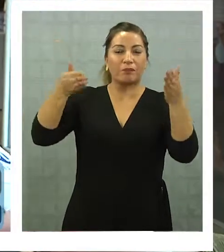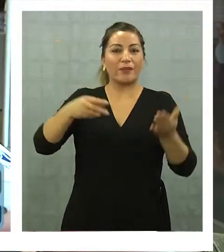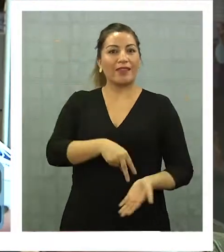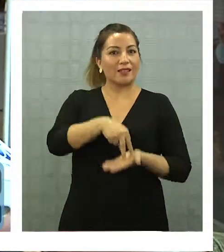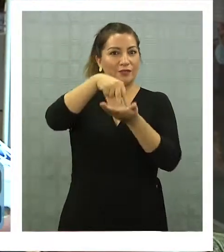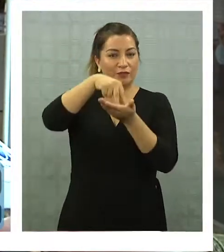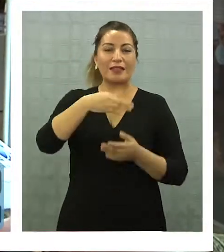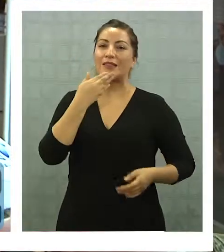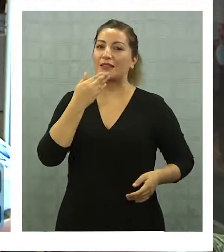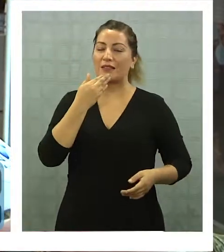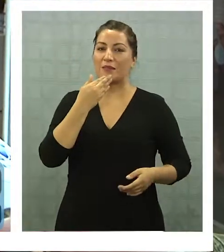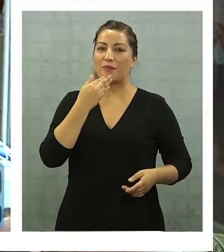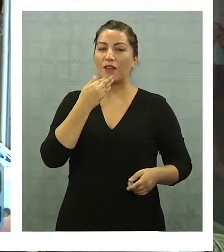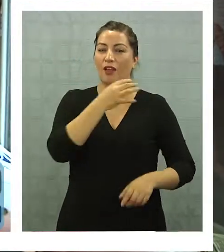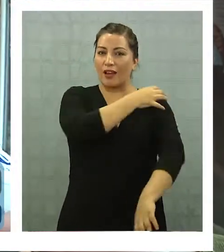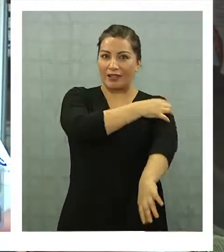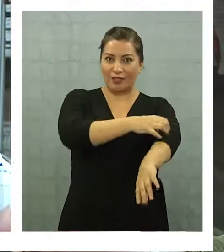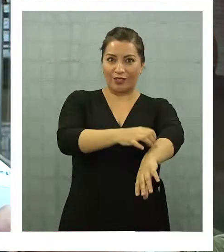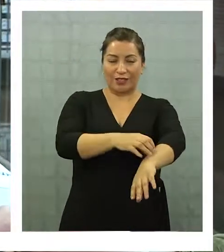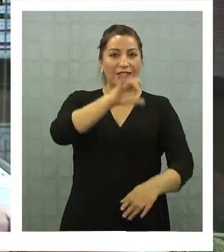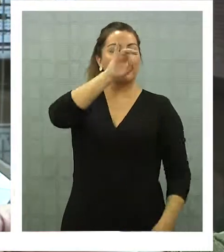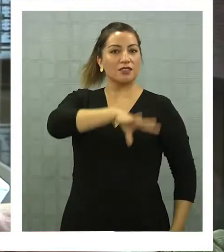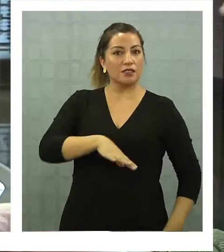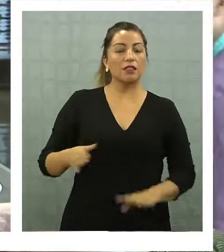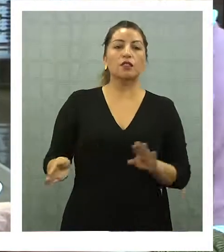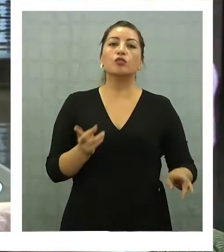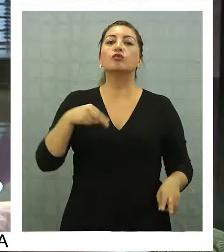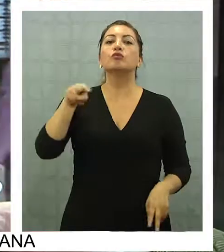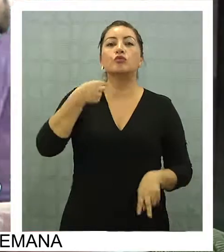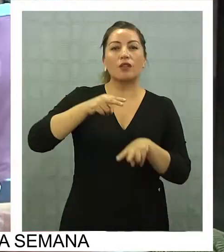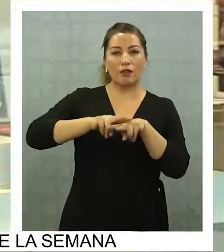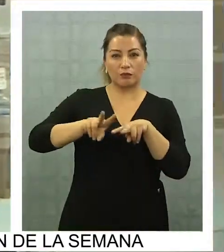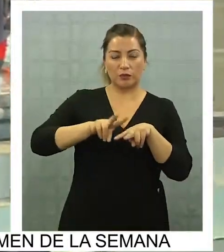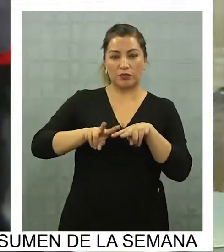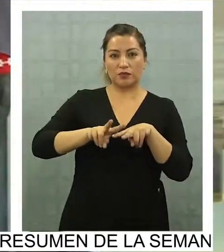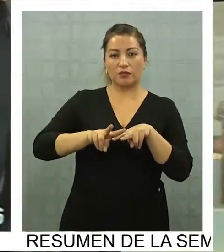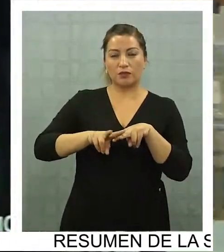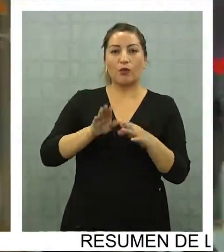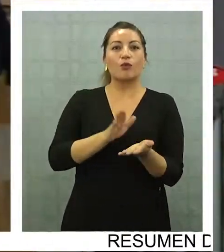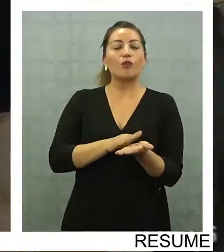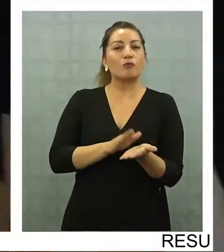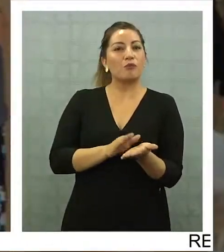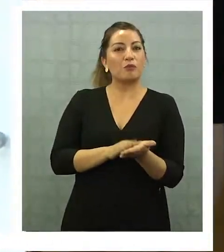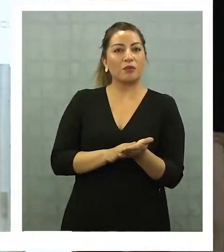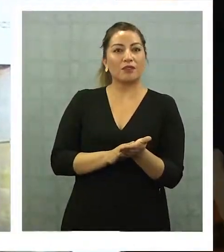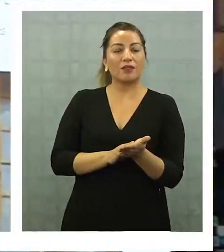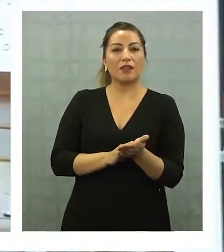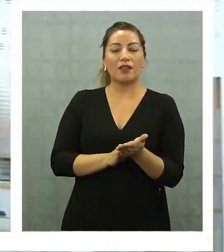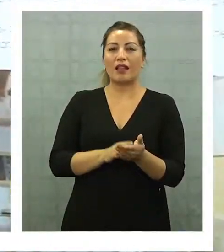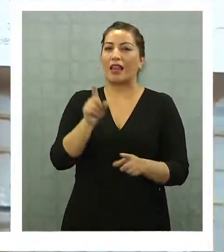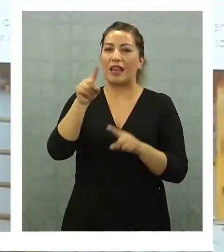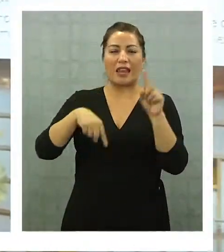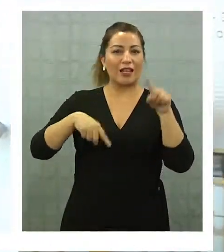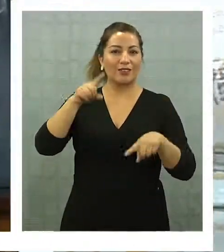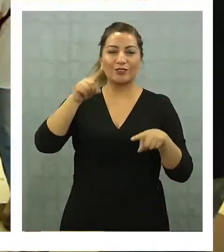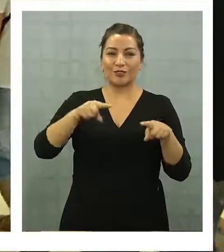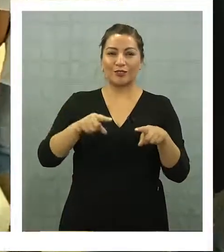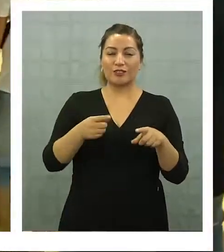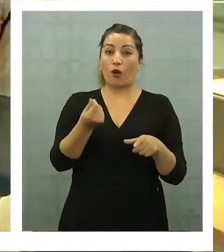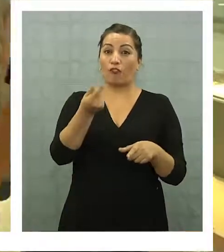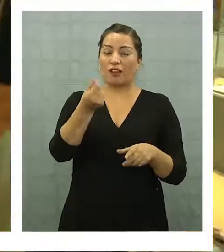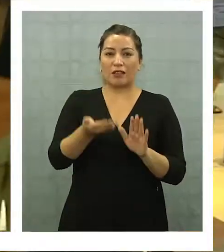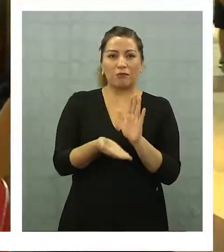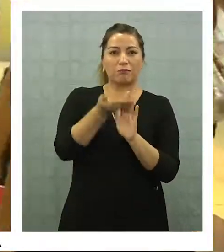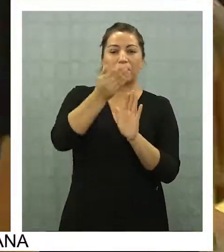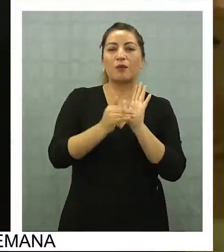comercial, sino que también de otras regiones del país. Y nosotros estamos haciendo una apuesta en el sentido de promocionar fuertemente, justamente en esa